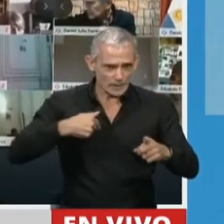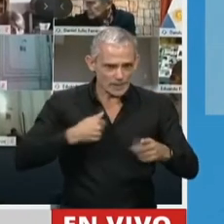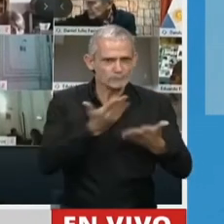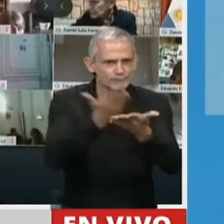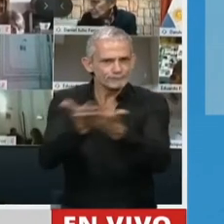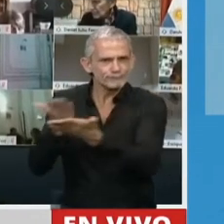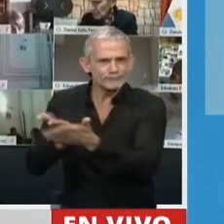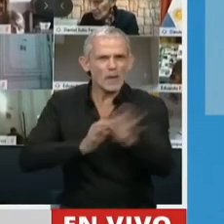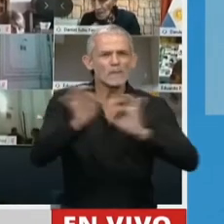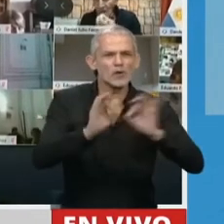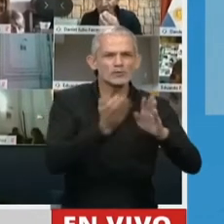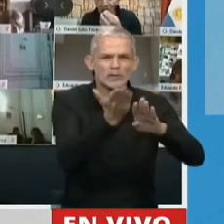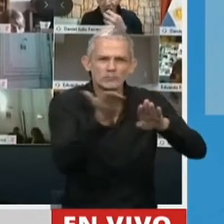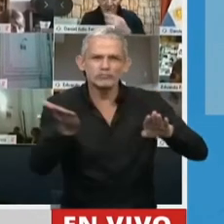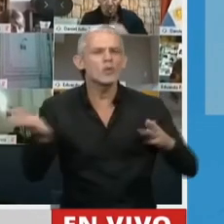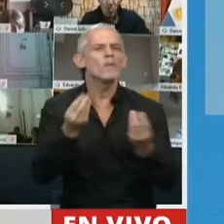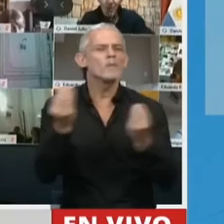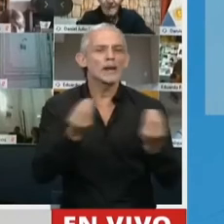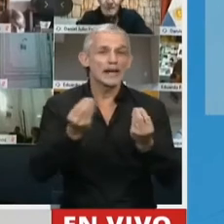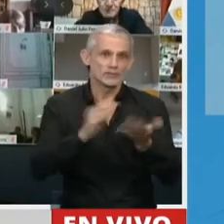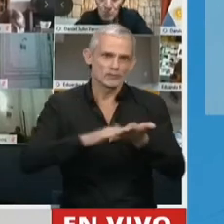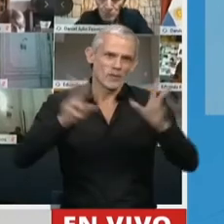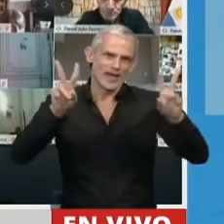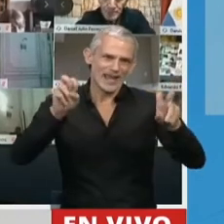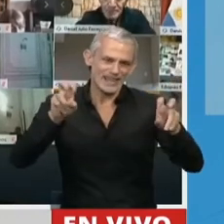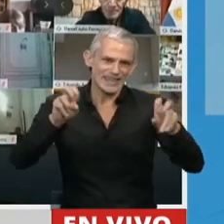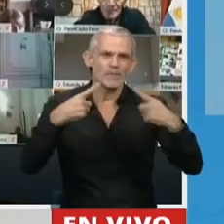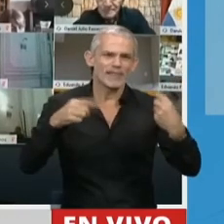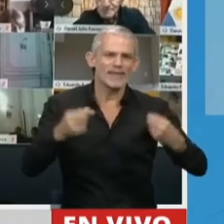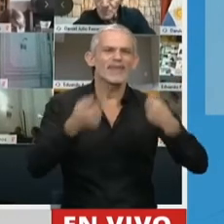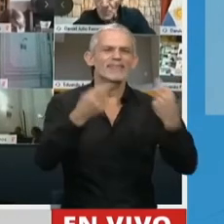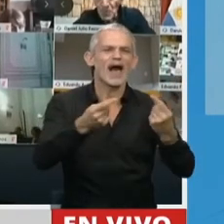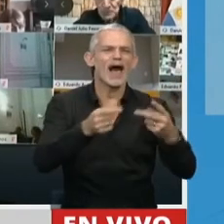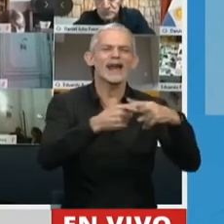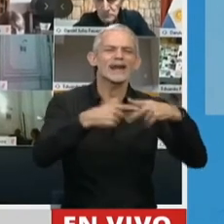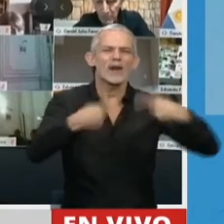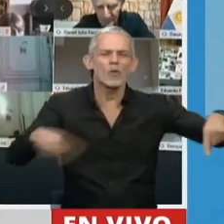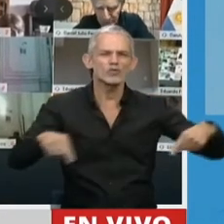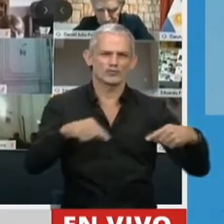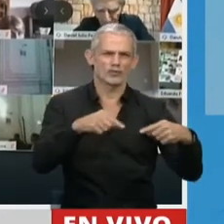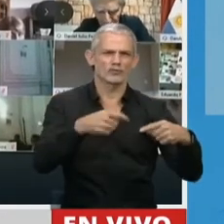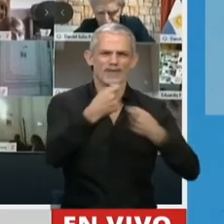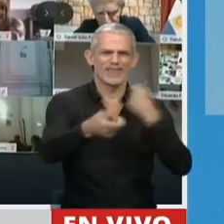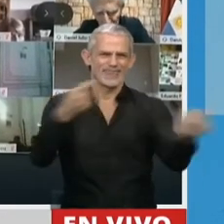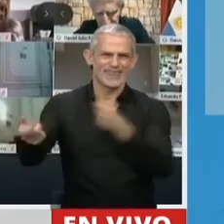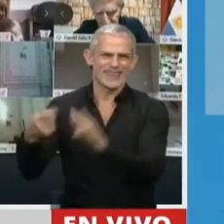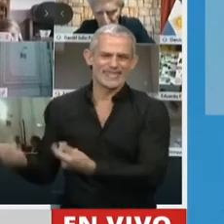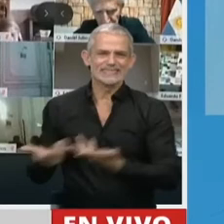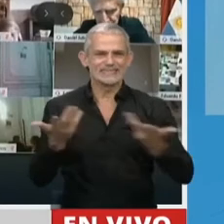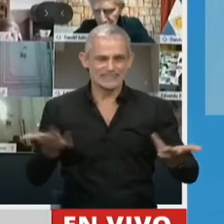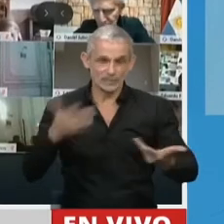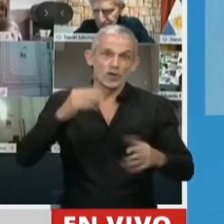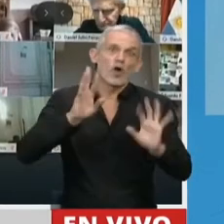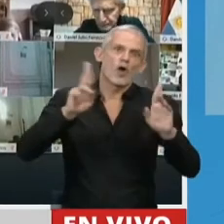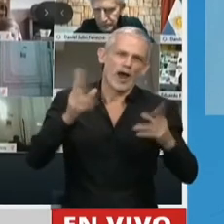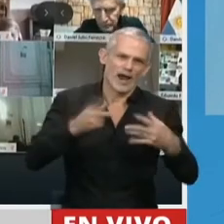que acompaña para tratar el tema de que el acceso a los recursos tecnológicos se trate maduramente pero que se haga